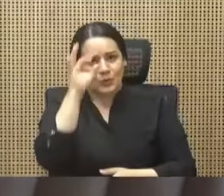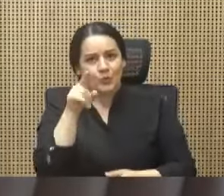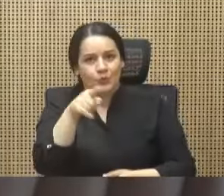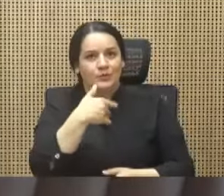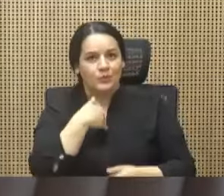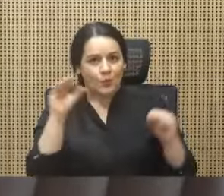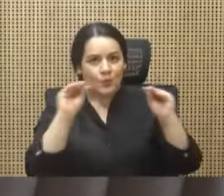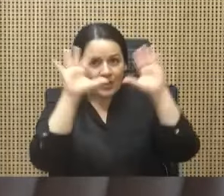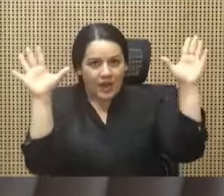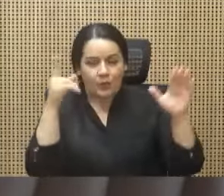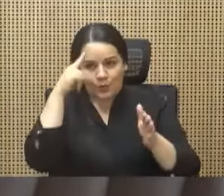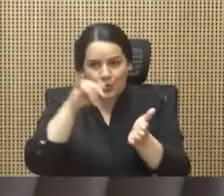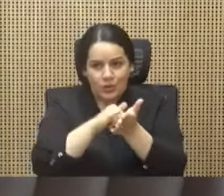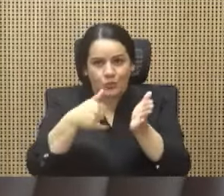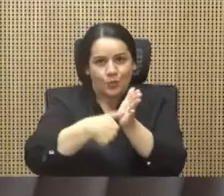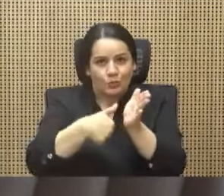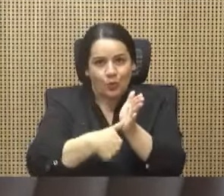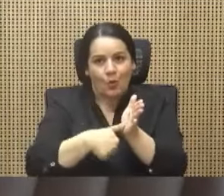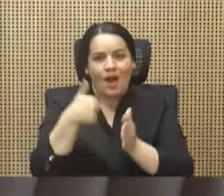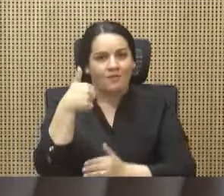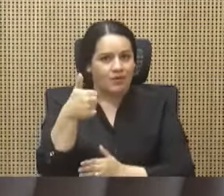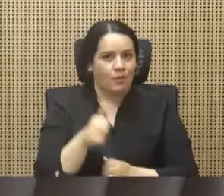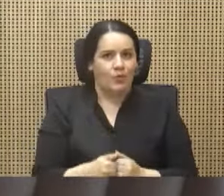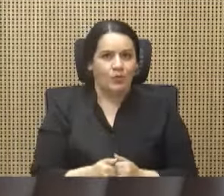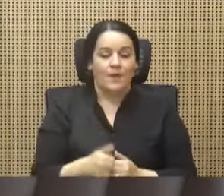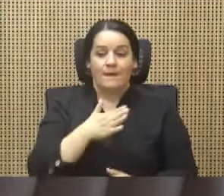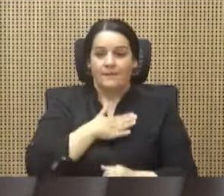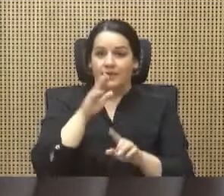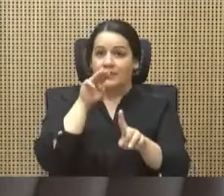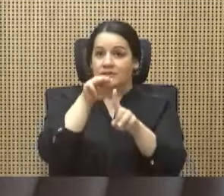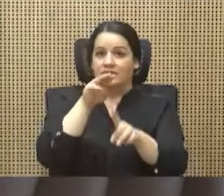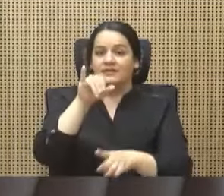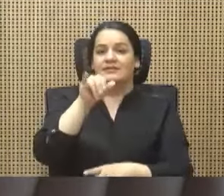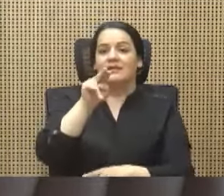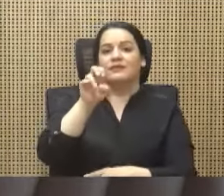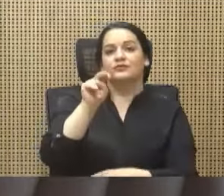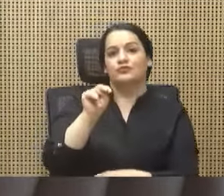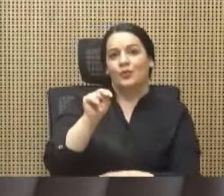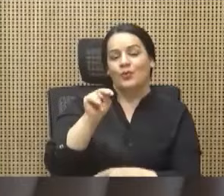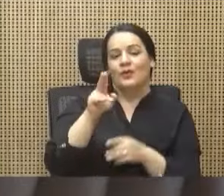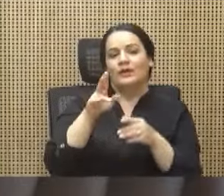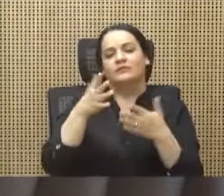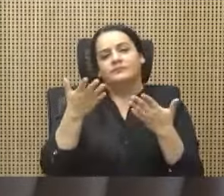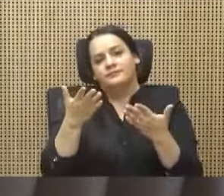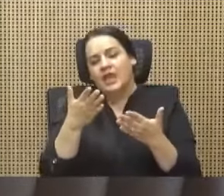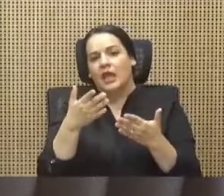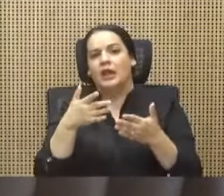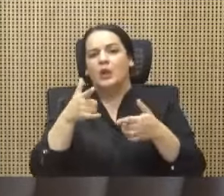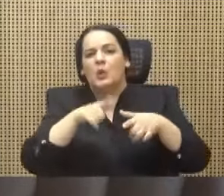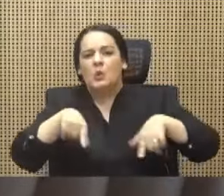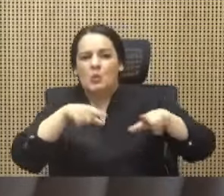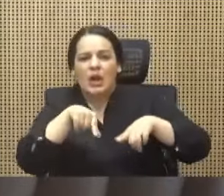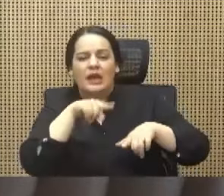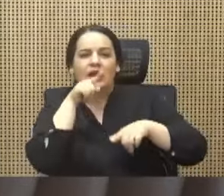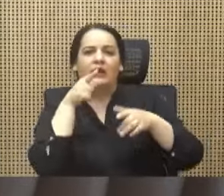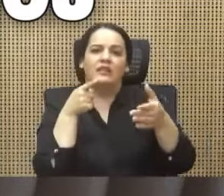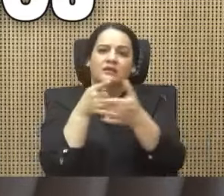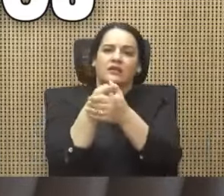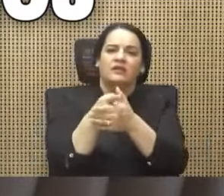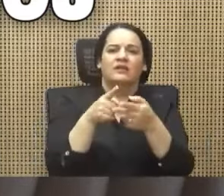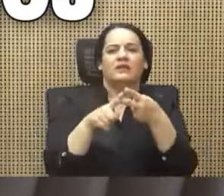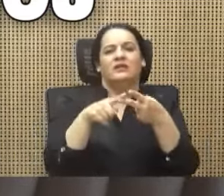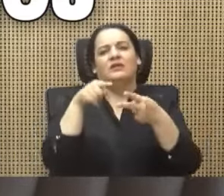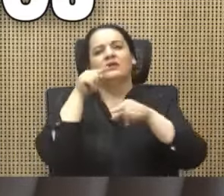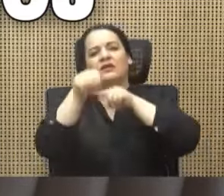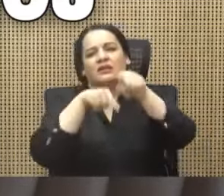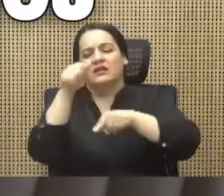claro y por eso votó en favor. Así que mi mensaje hoy, don Jason, en lugar de atacar o de criticar, no tengo ningún interés en eso,